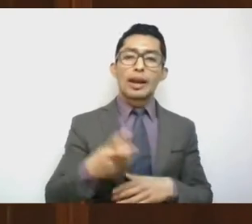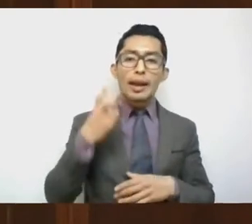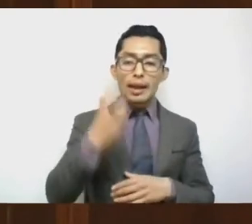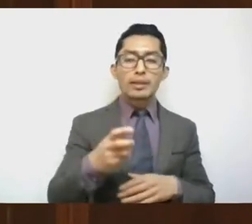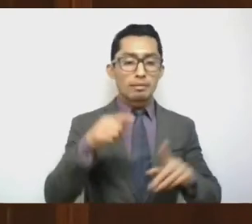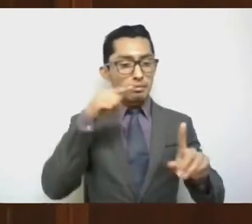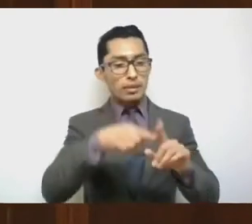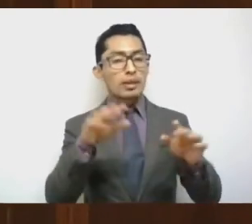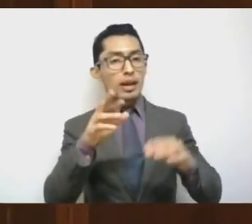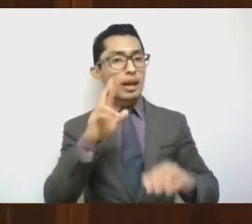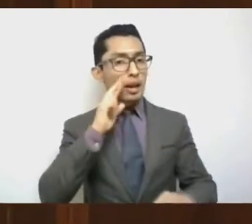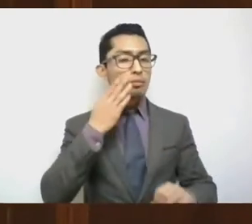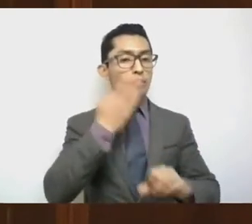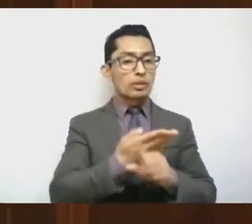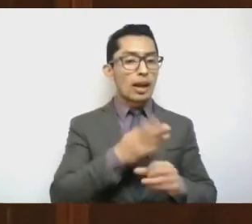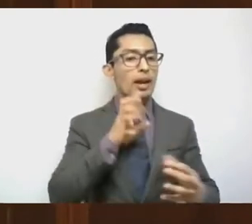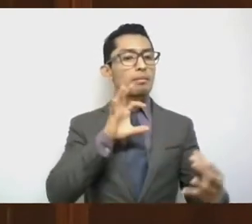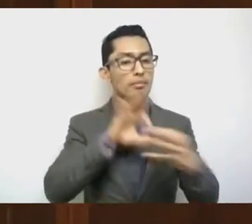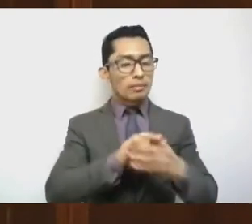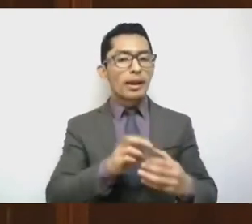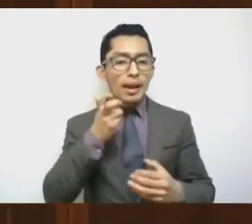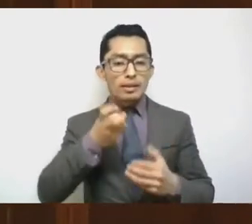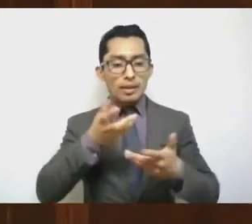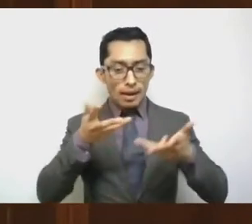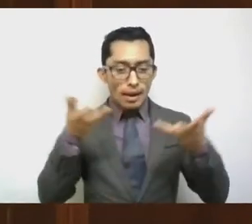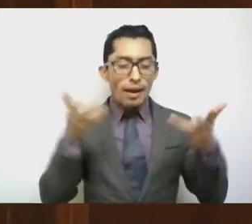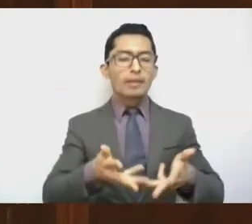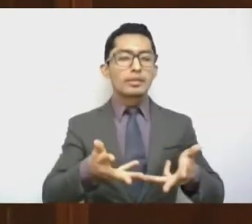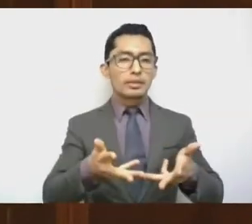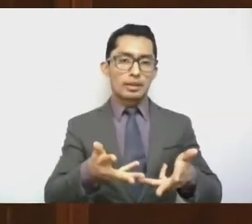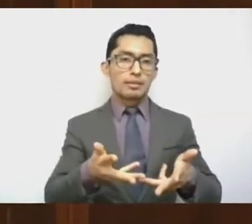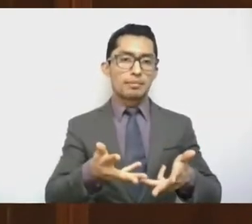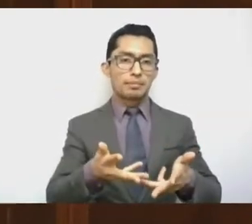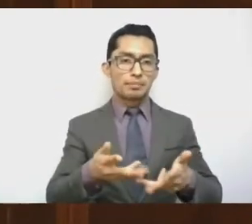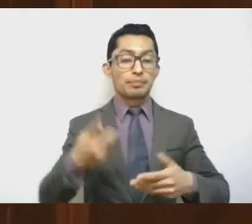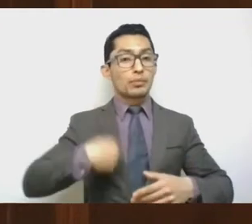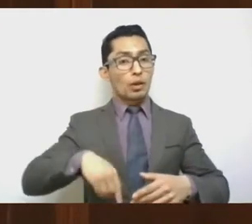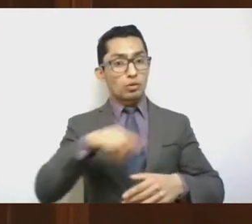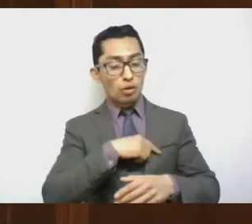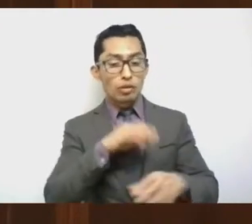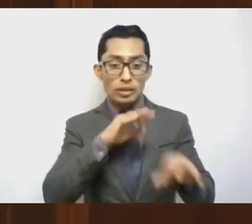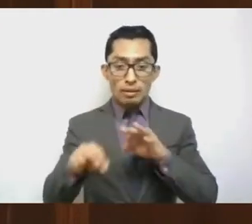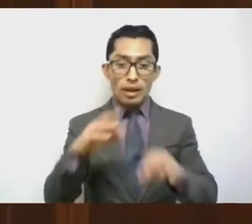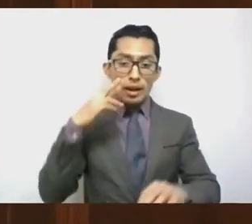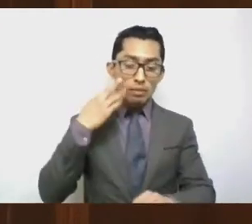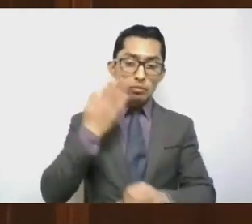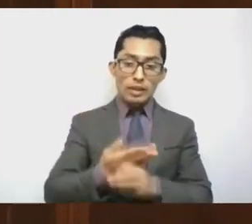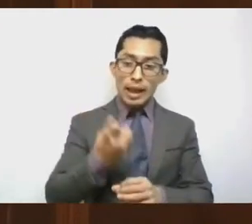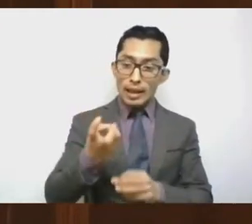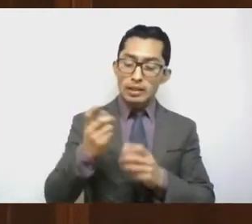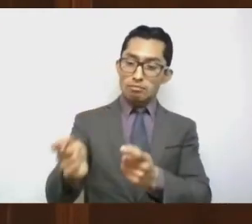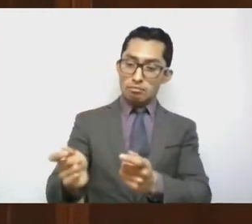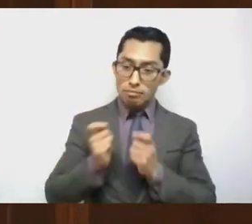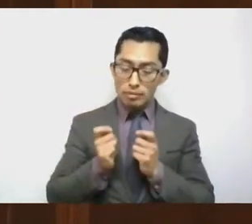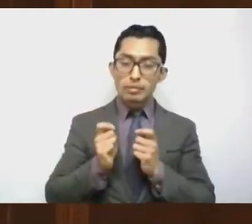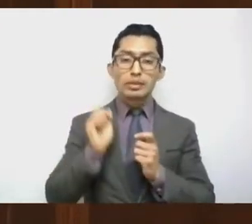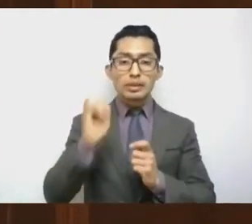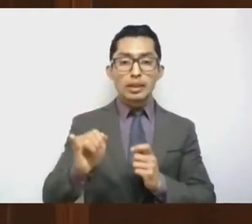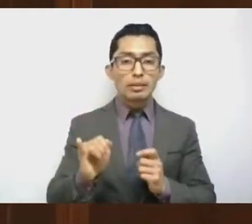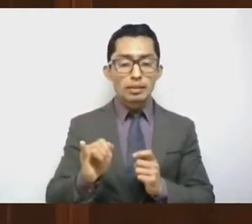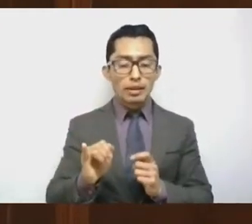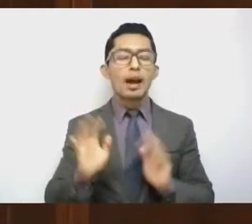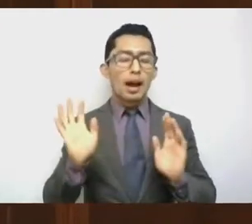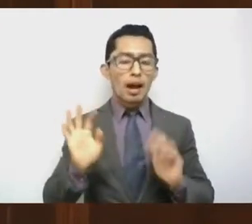responsabilidad con la que debemos actuar. Si nosotros trabajamos con esa responsabilidad, habremos de entender,